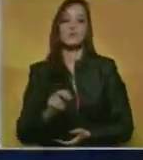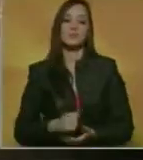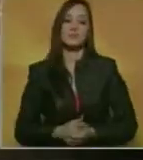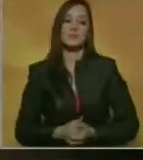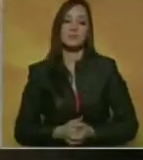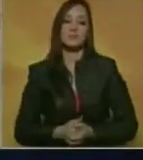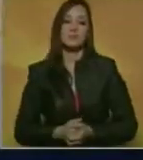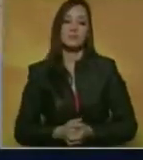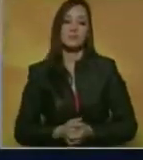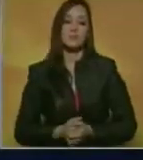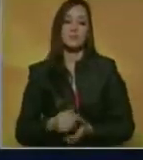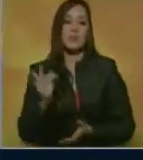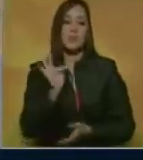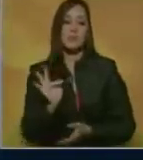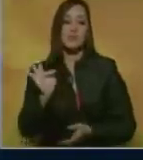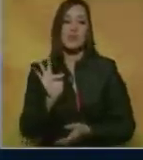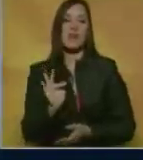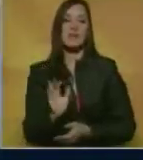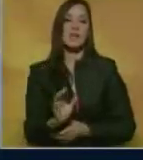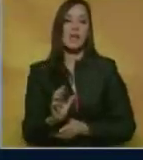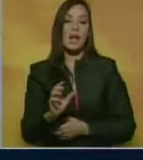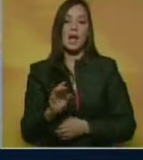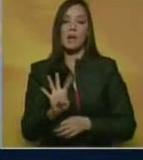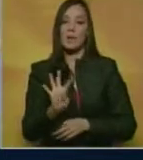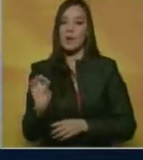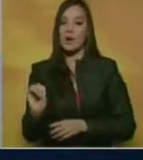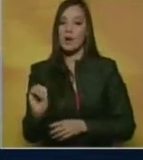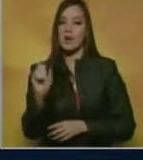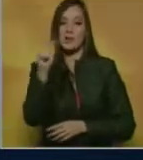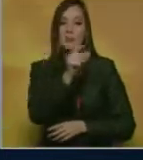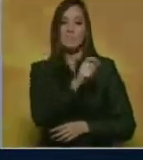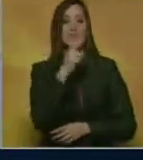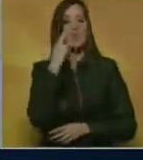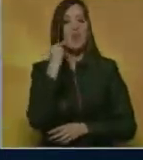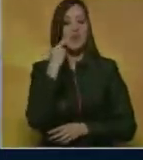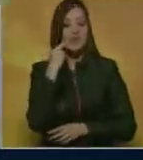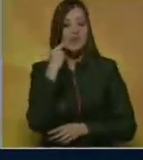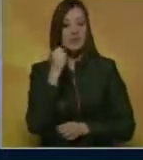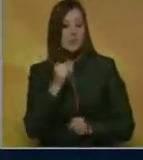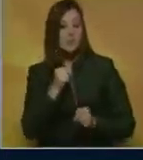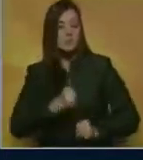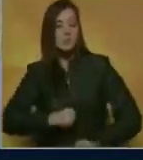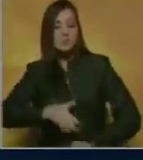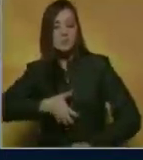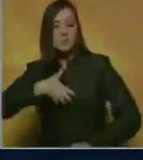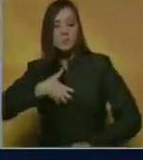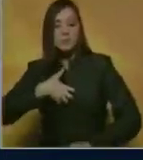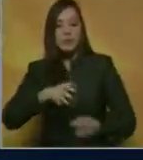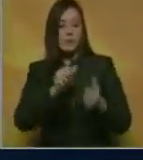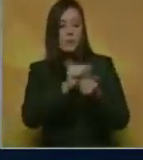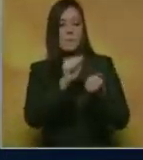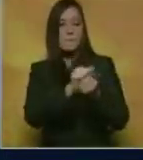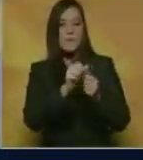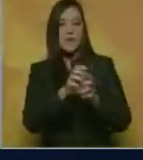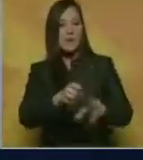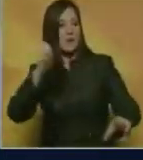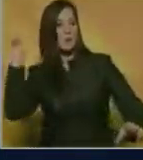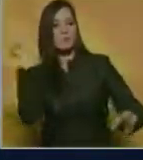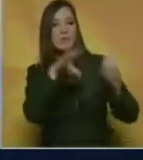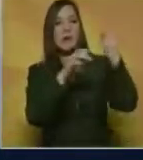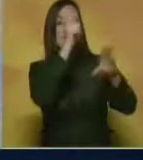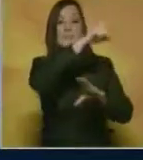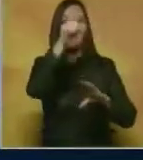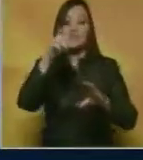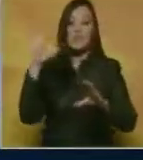En Finlandia, al menos 40 activistas del movimiento racista Ku Klux Klan atacaron con piedras un autobús lleno de